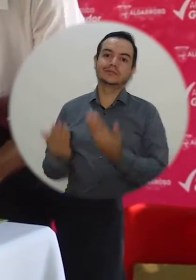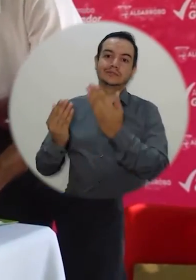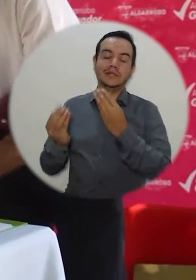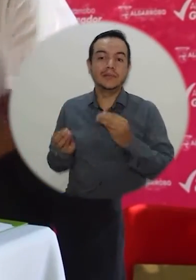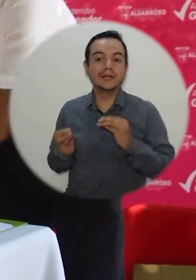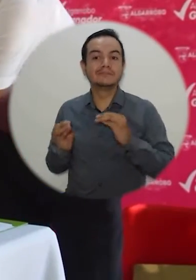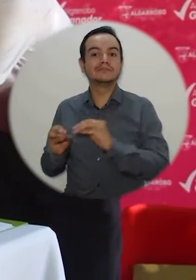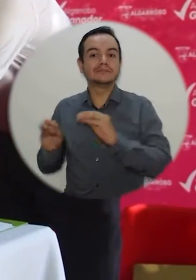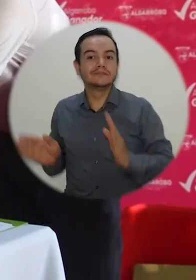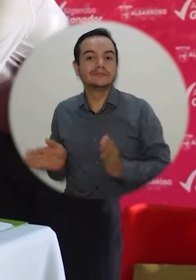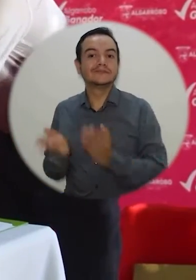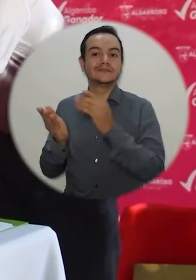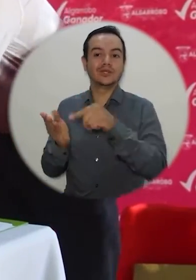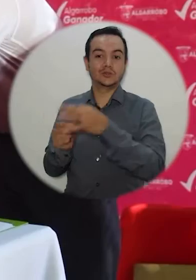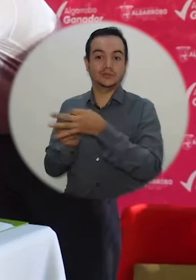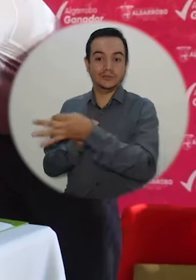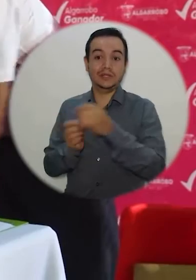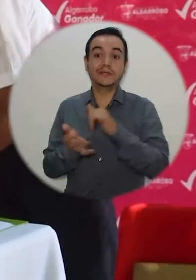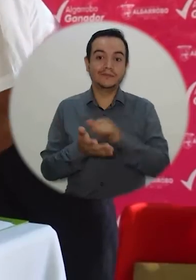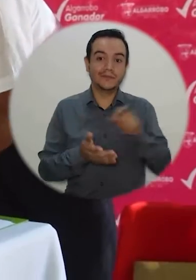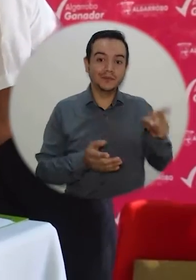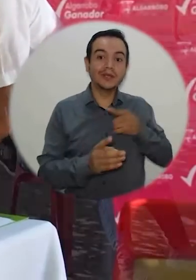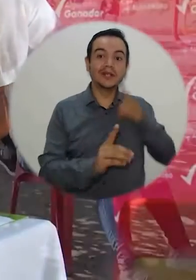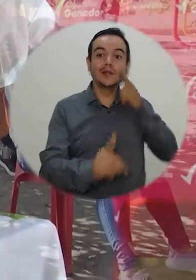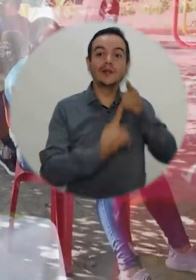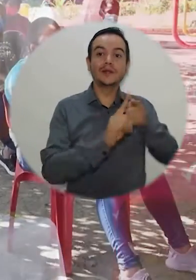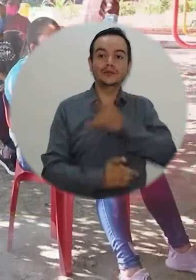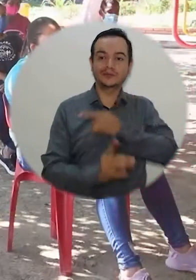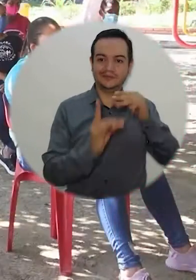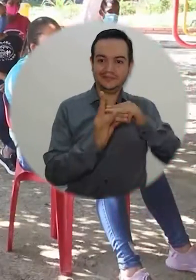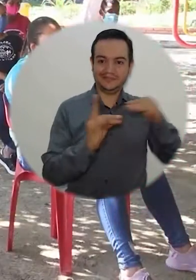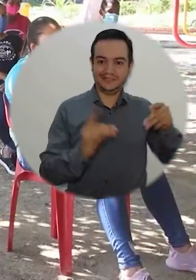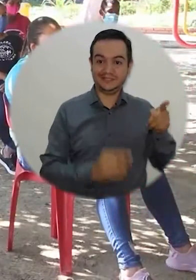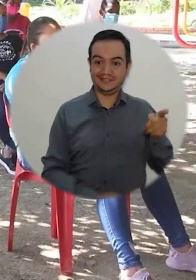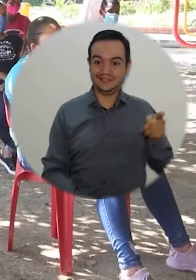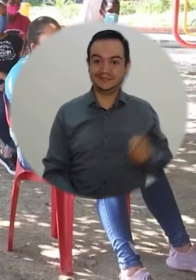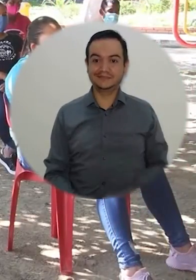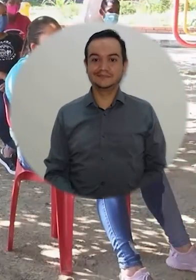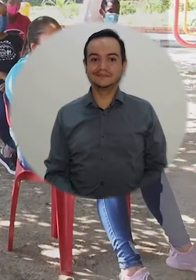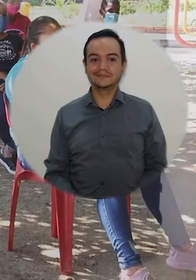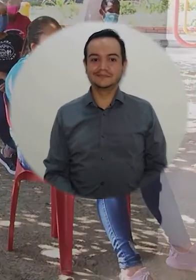un gran beneficio al municipio, al territorio, que es lo que realmente quiere la universidad.